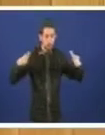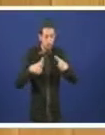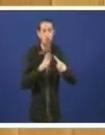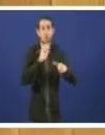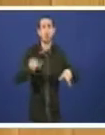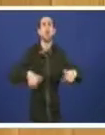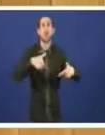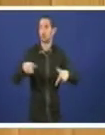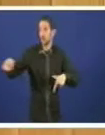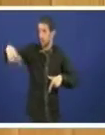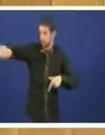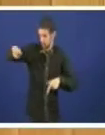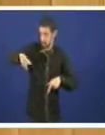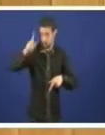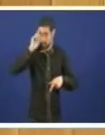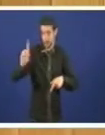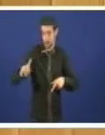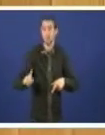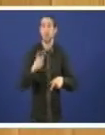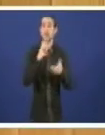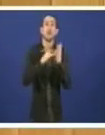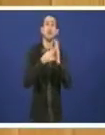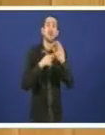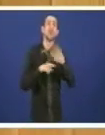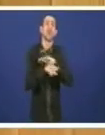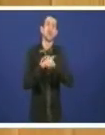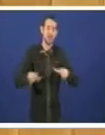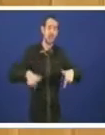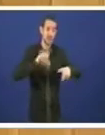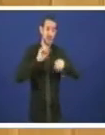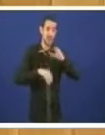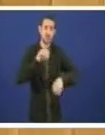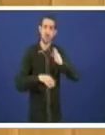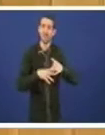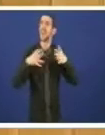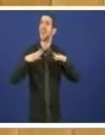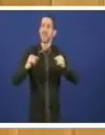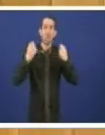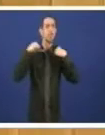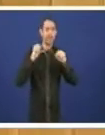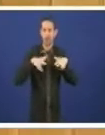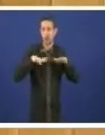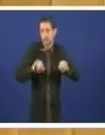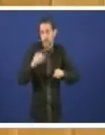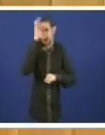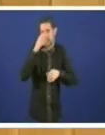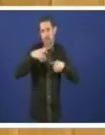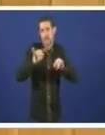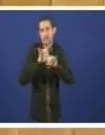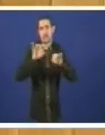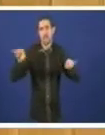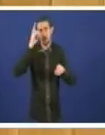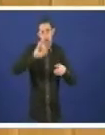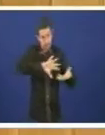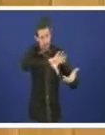vostedes nin no plan de xestión de residuos nin na práctica sobre todo na práctica non adoptan ninguna actuación para que nesta